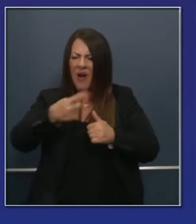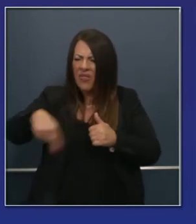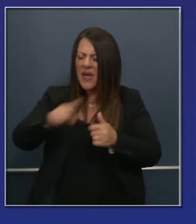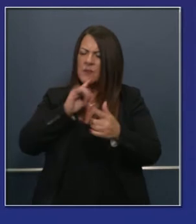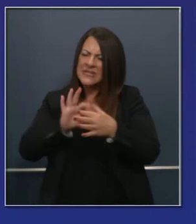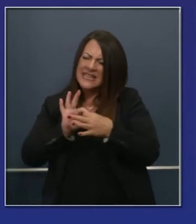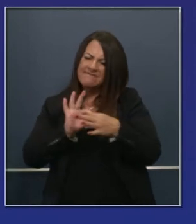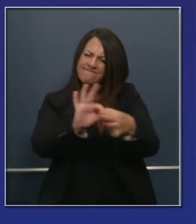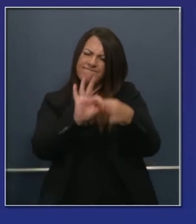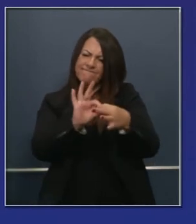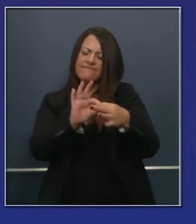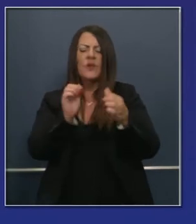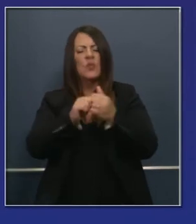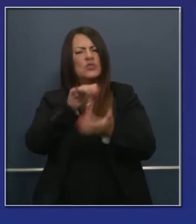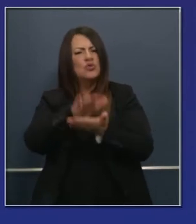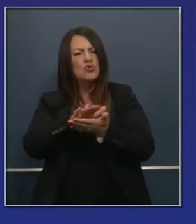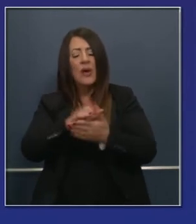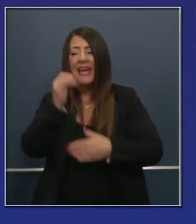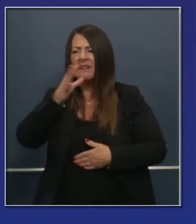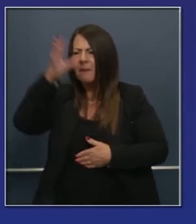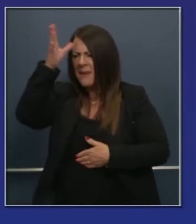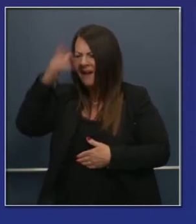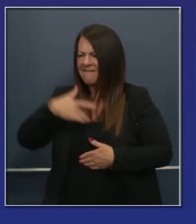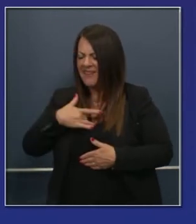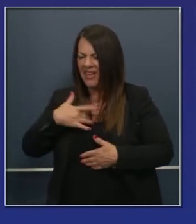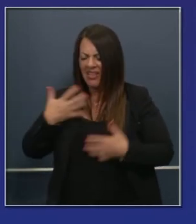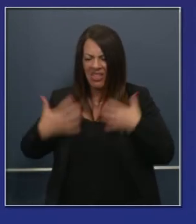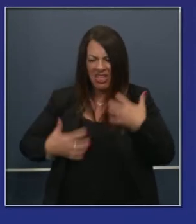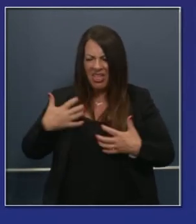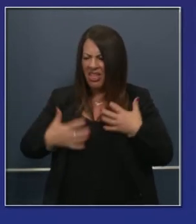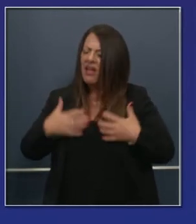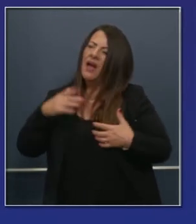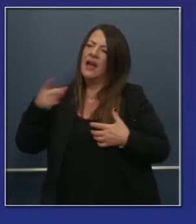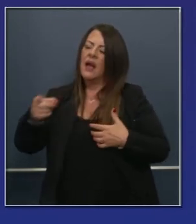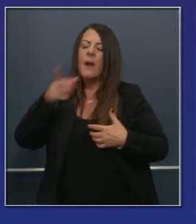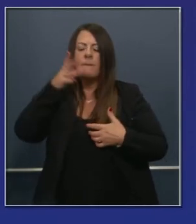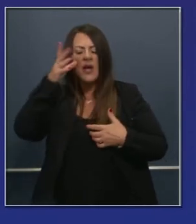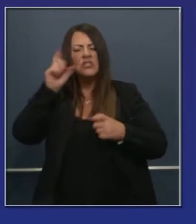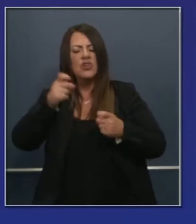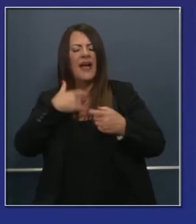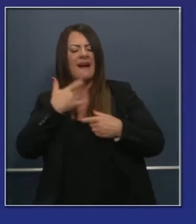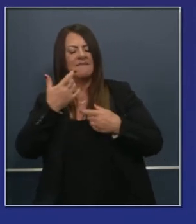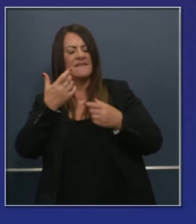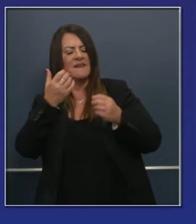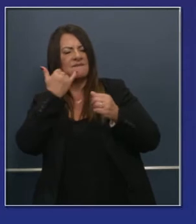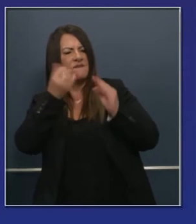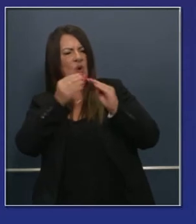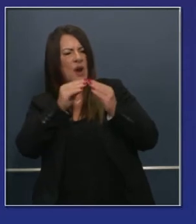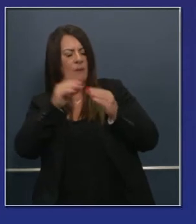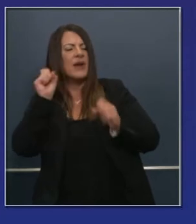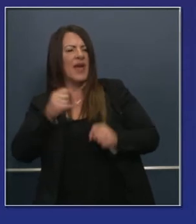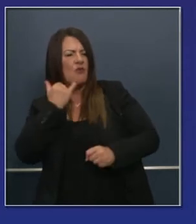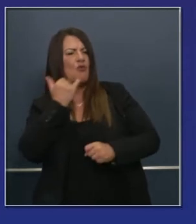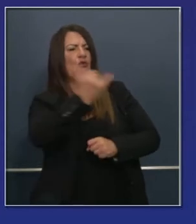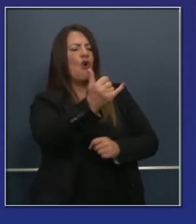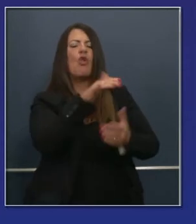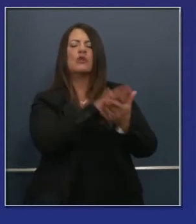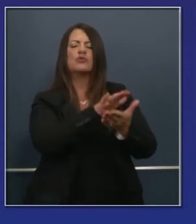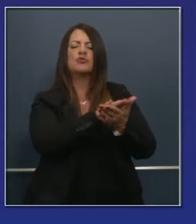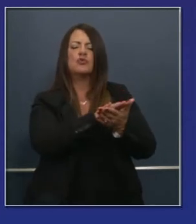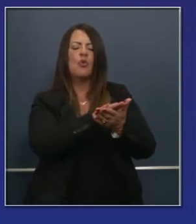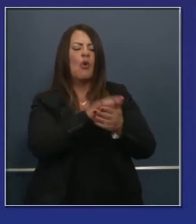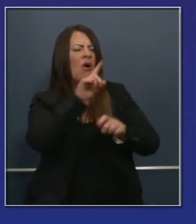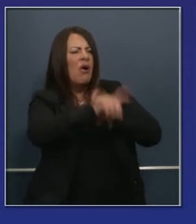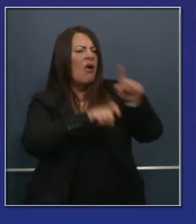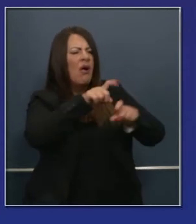de manera tenue con el sistema de educación. Queremos que todo el mundo tenga una línea de ayuda en